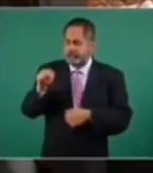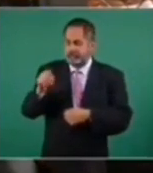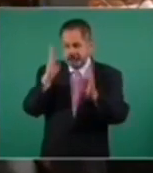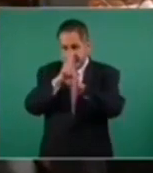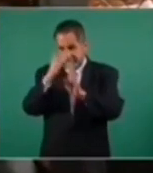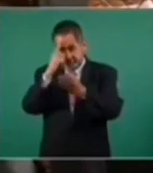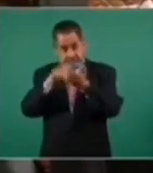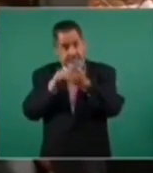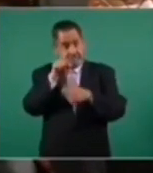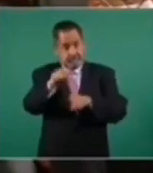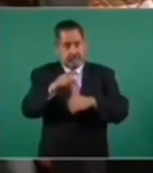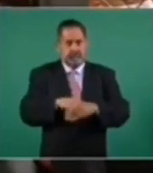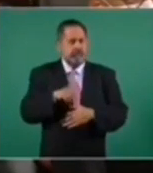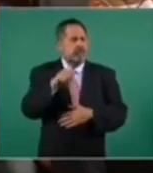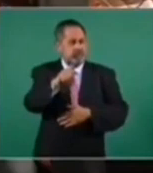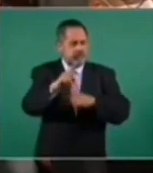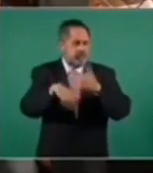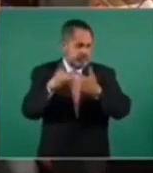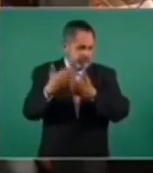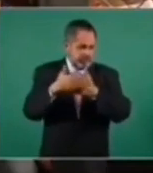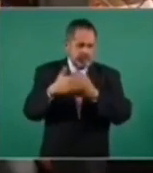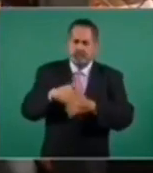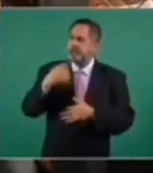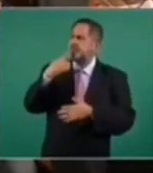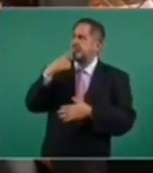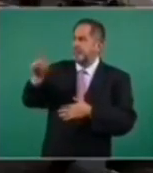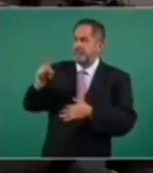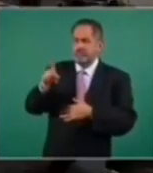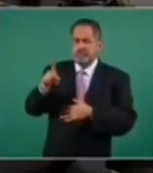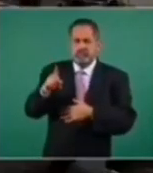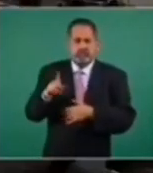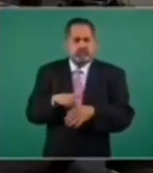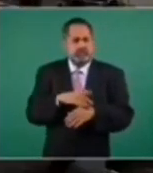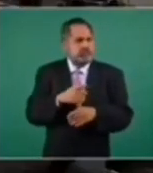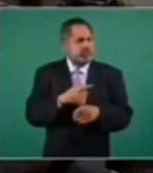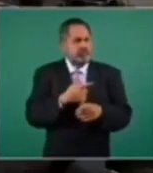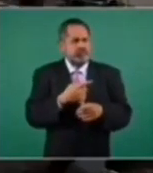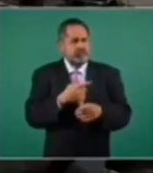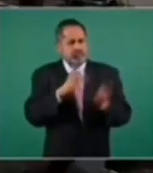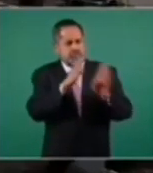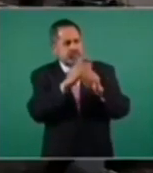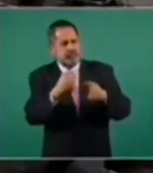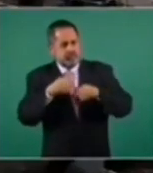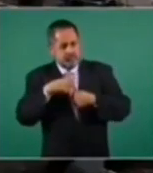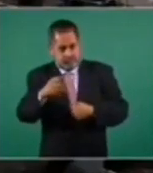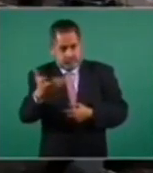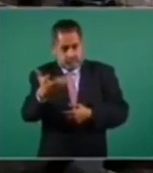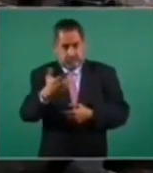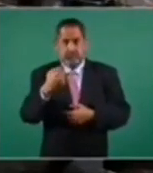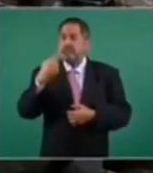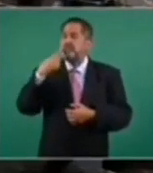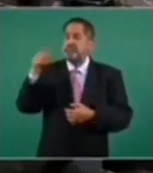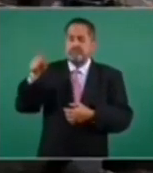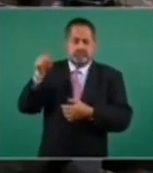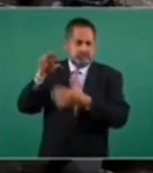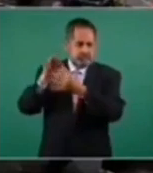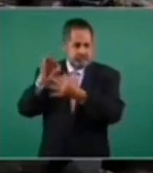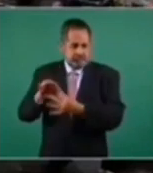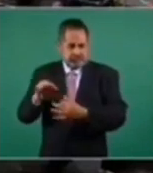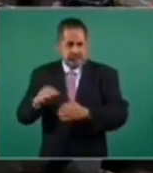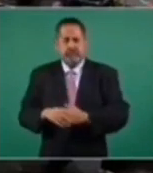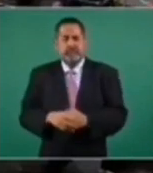¿Presentó o presentará alguna demanda por este hecho, doctor Santiago Nieto? Y también,